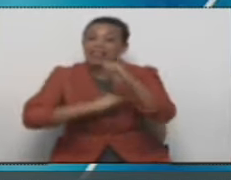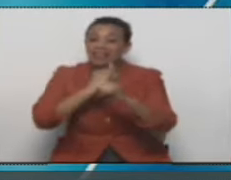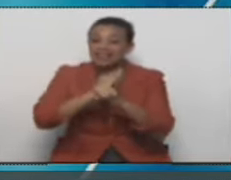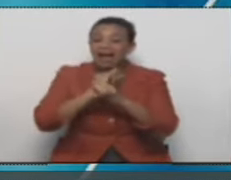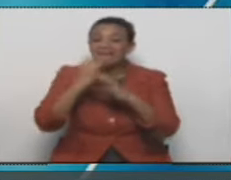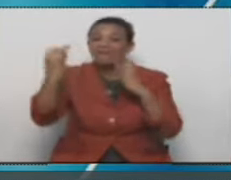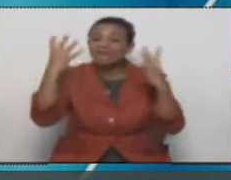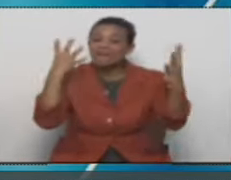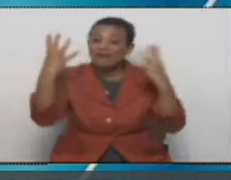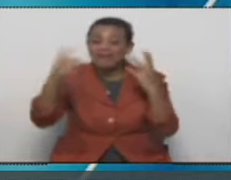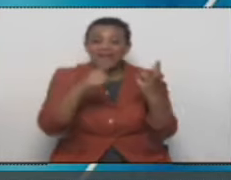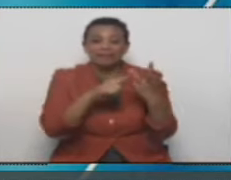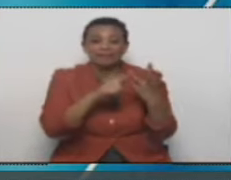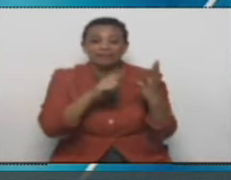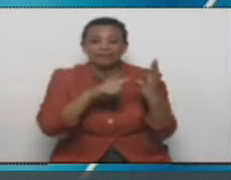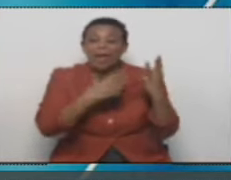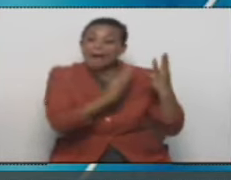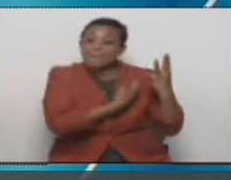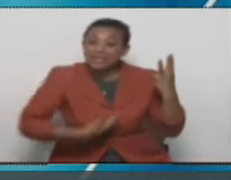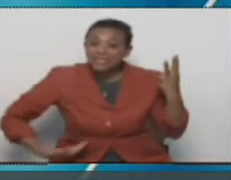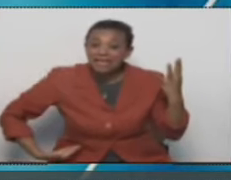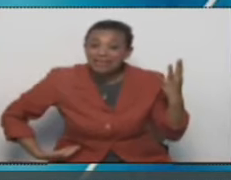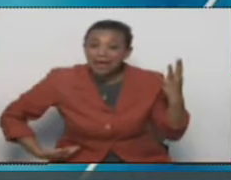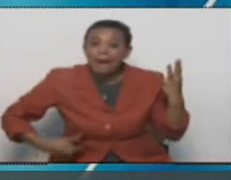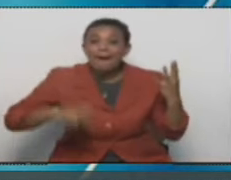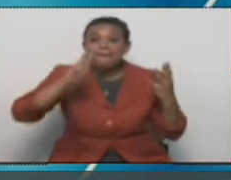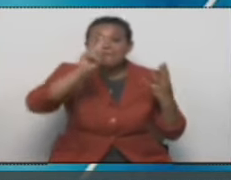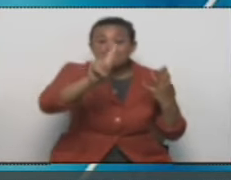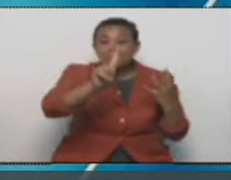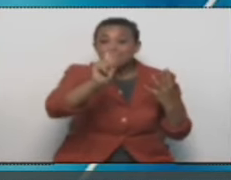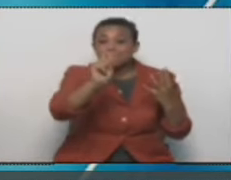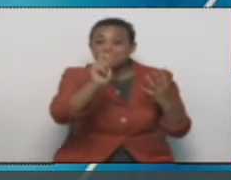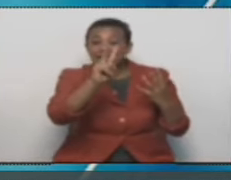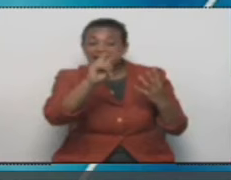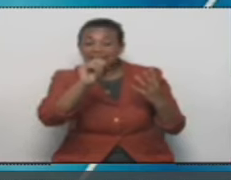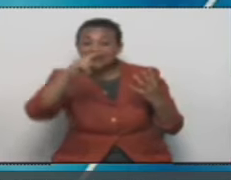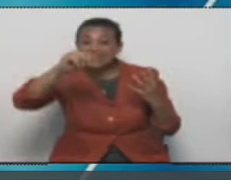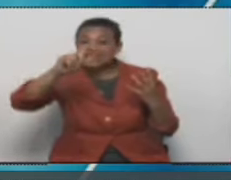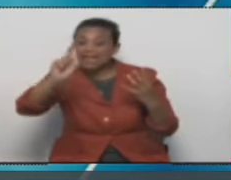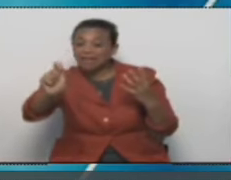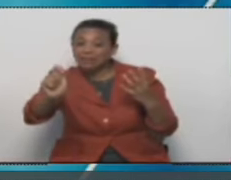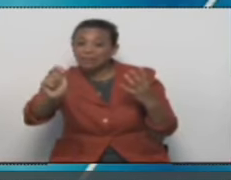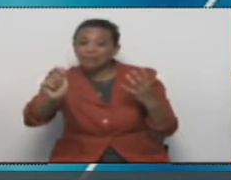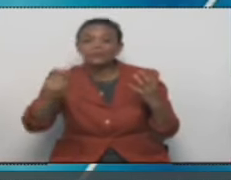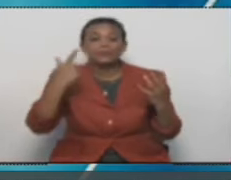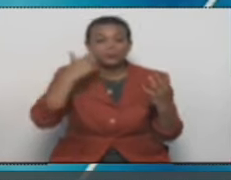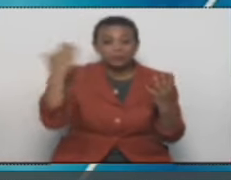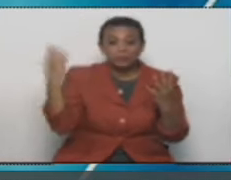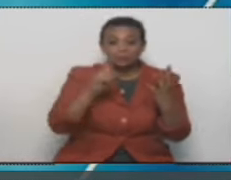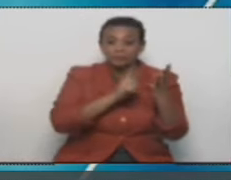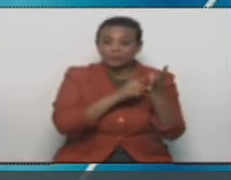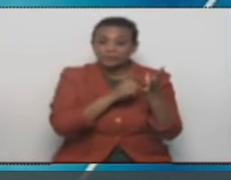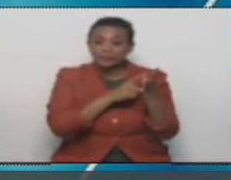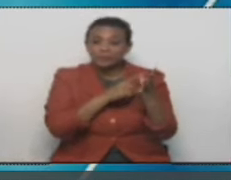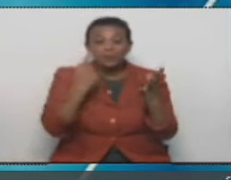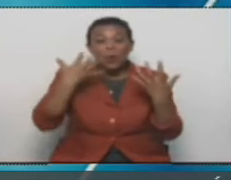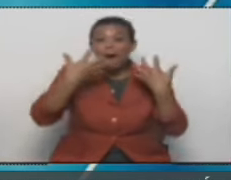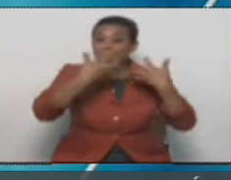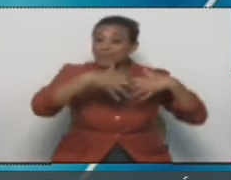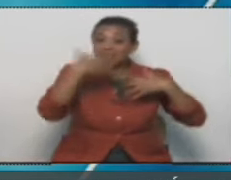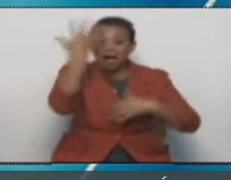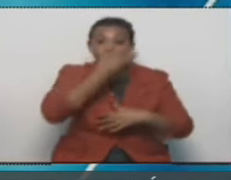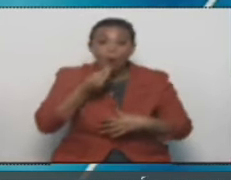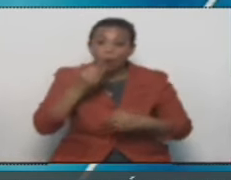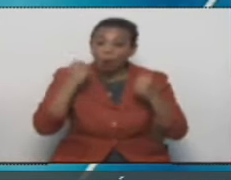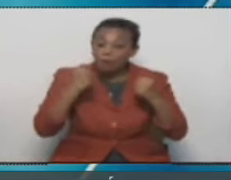Telecomunicaciones. Está el presidente de V-Net, Gerardino Duba. Puros empresarios jóvenes.